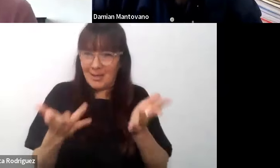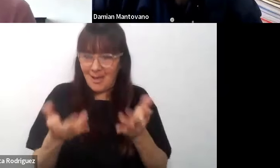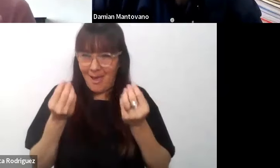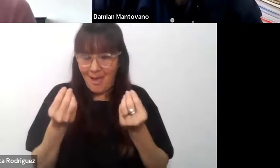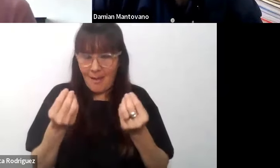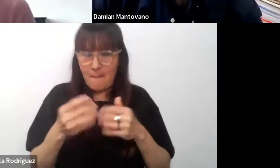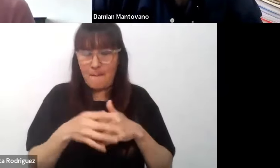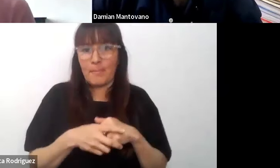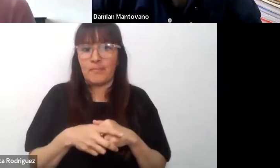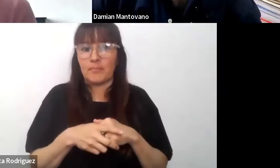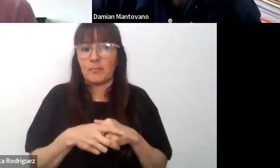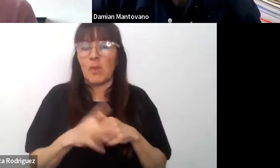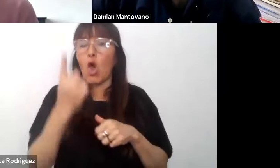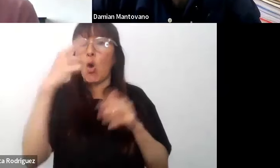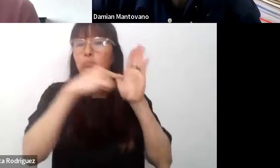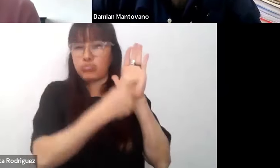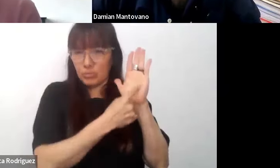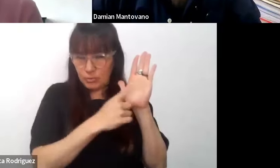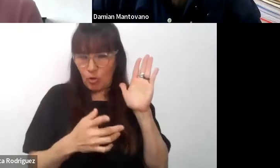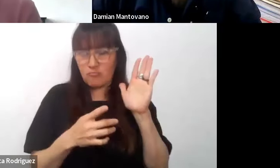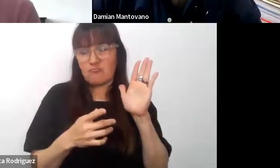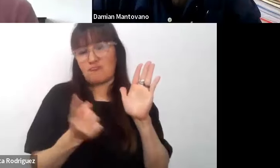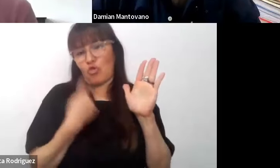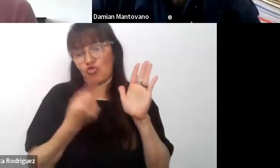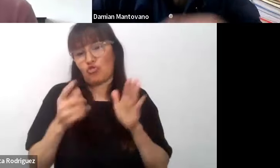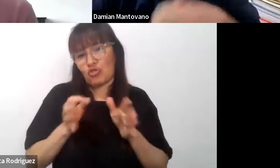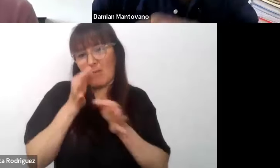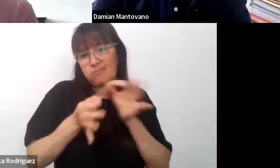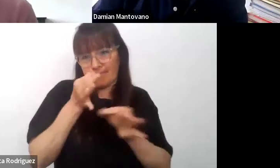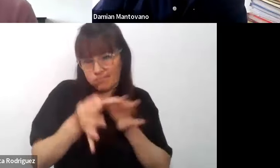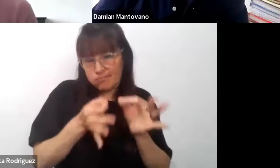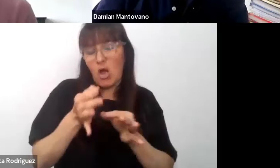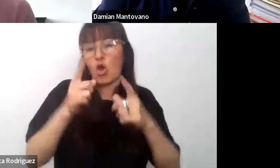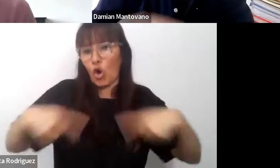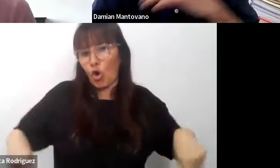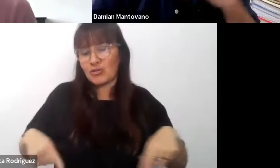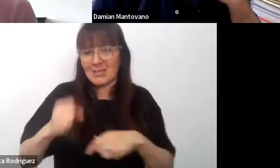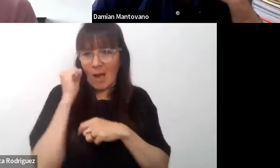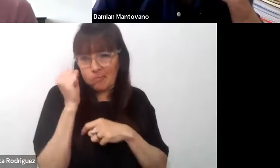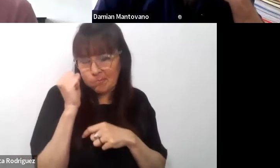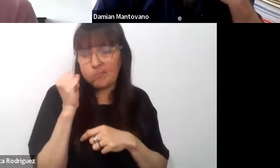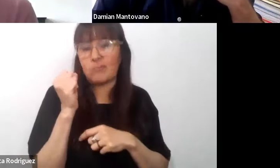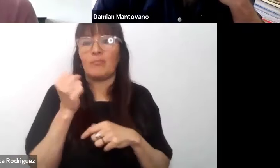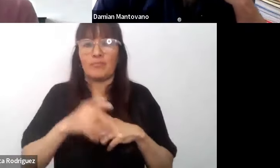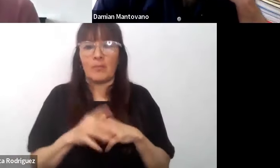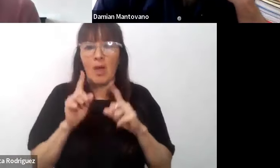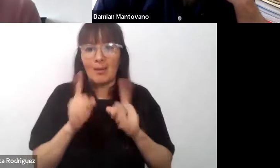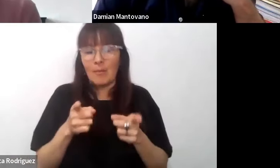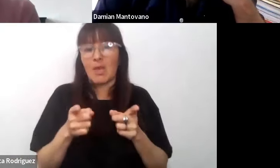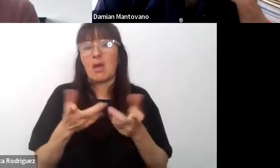un punto sobre hemos hablado de lo que se ha hecho y hemos tratado de decir